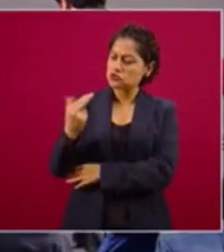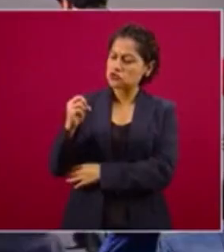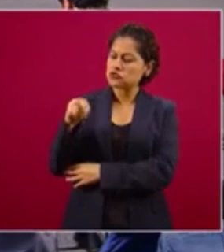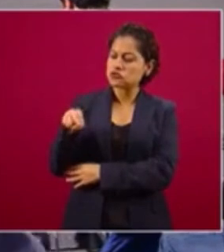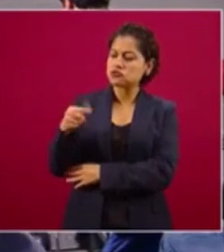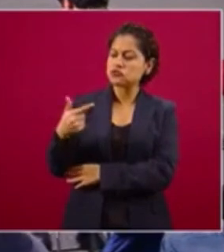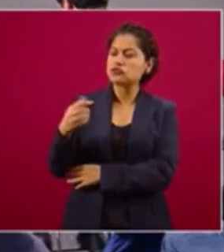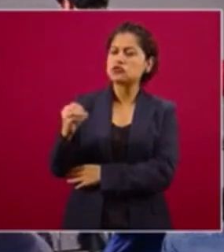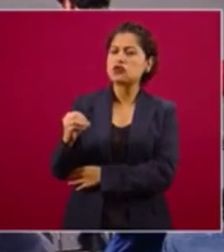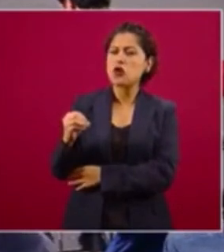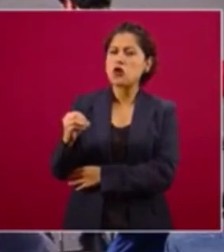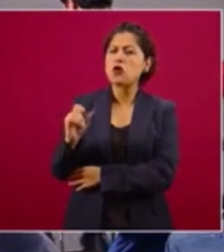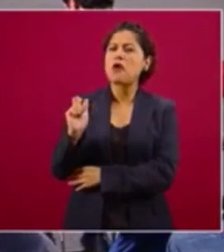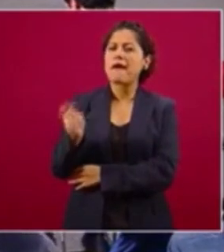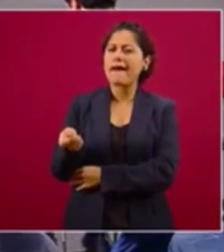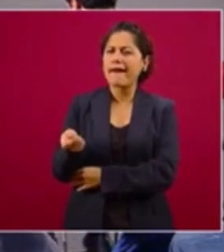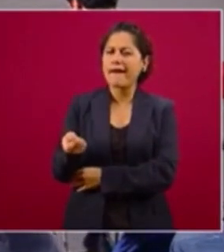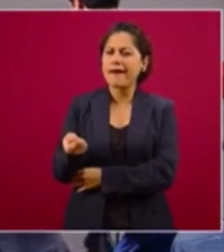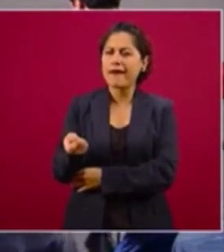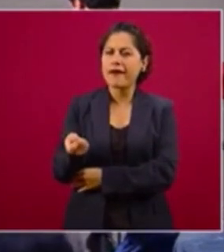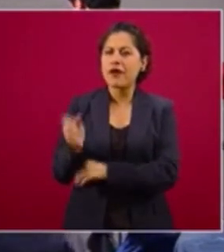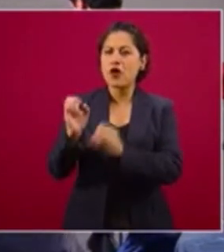o una chombada.